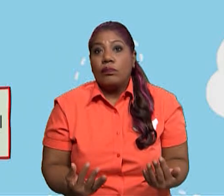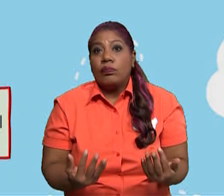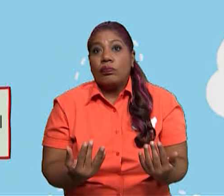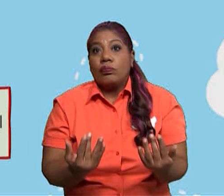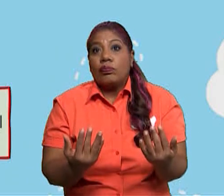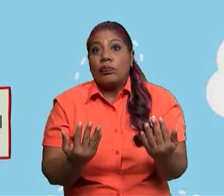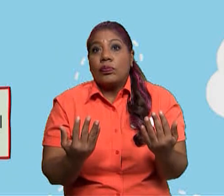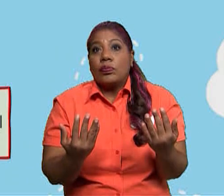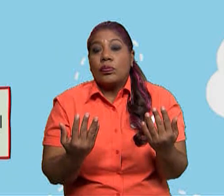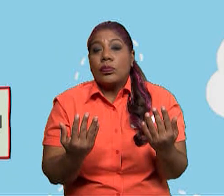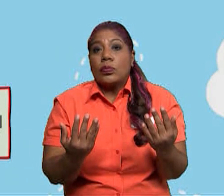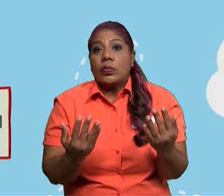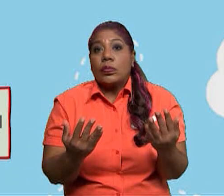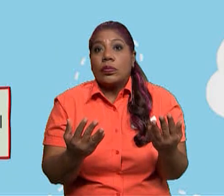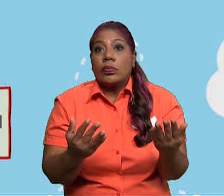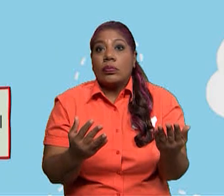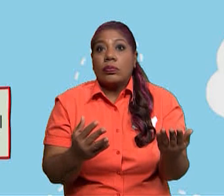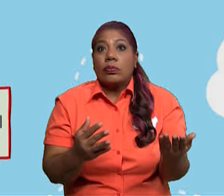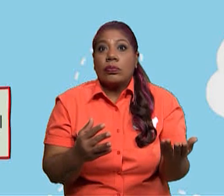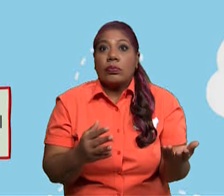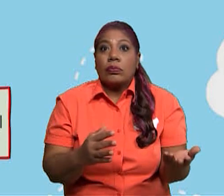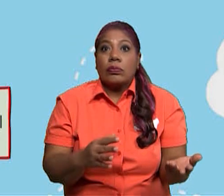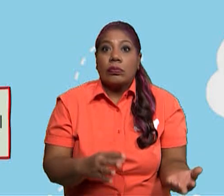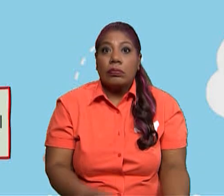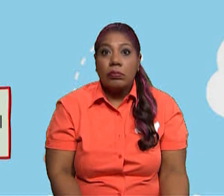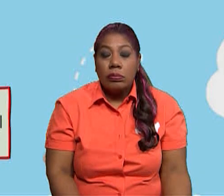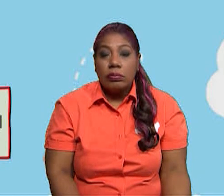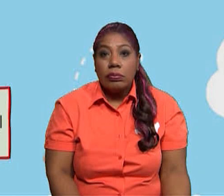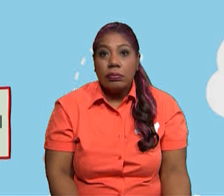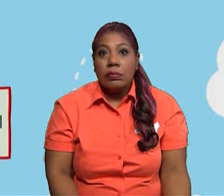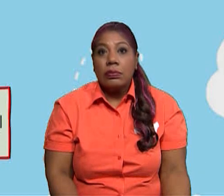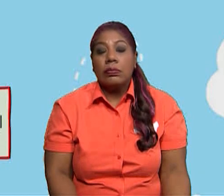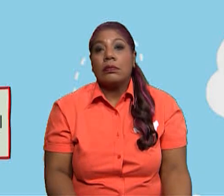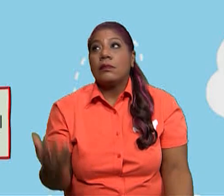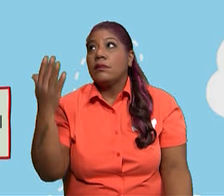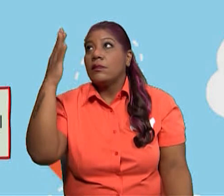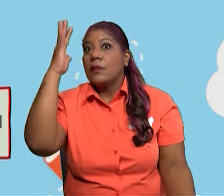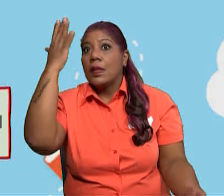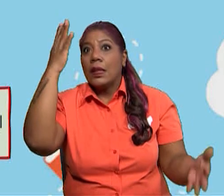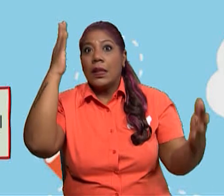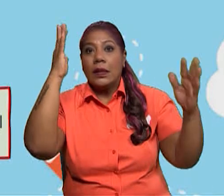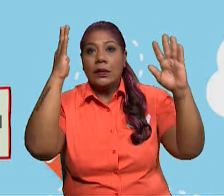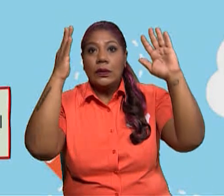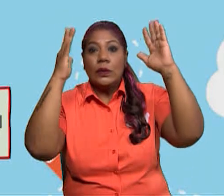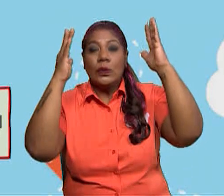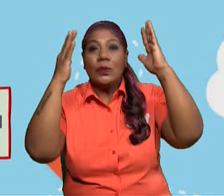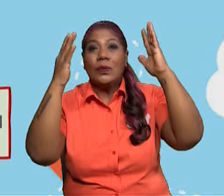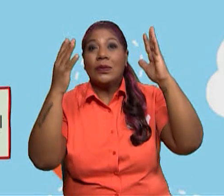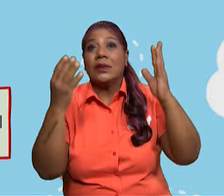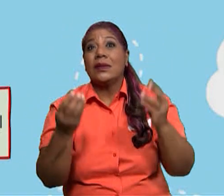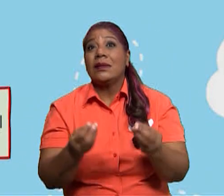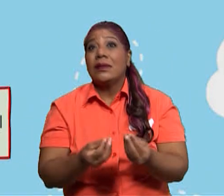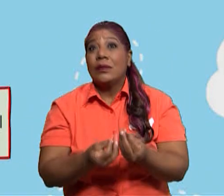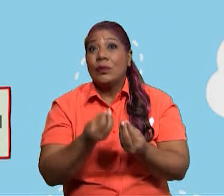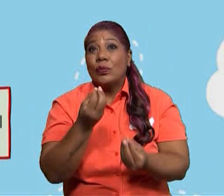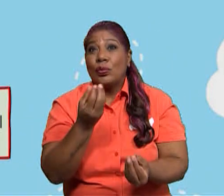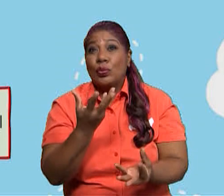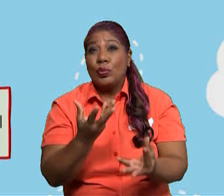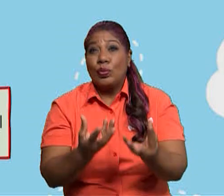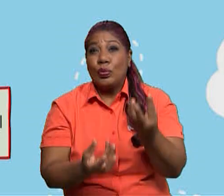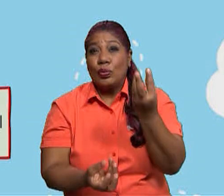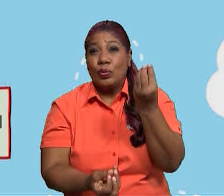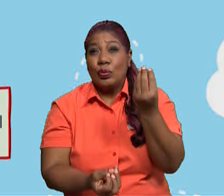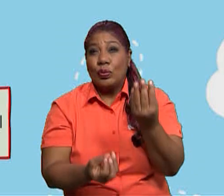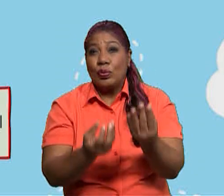poniendo un poquito de agua. Y en los bosques se ocasionan hasta incendios en esta época.